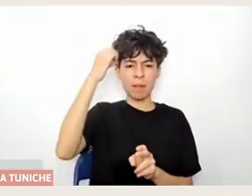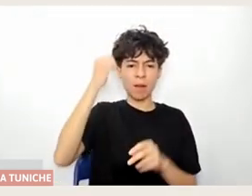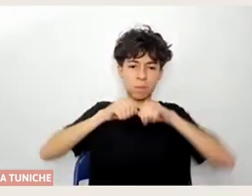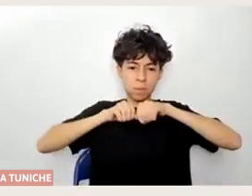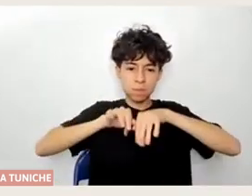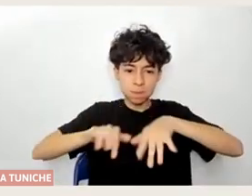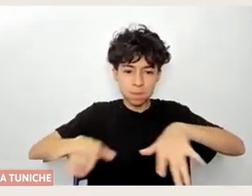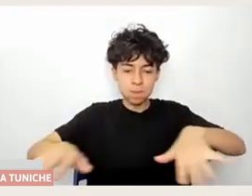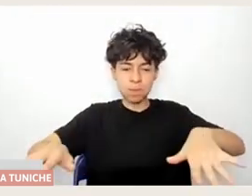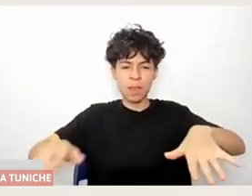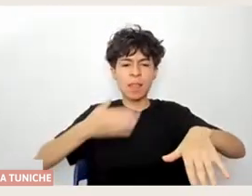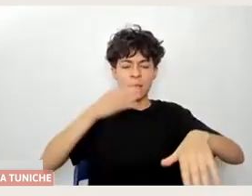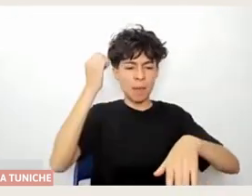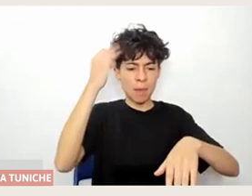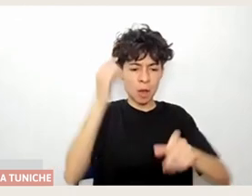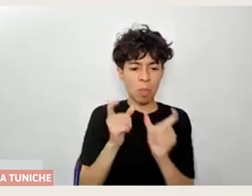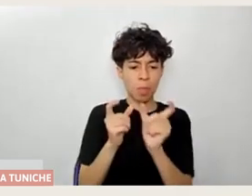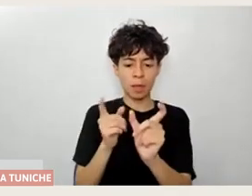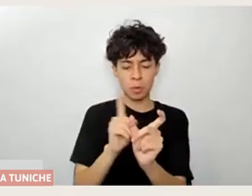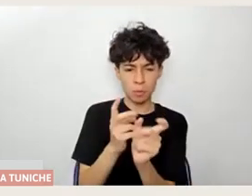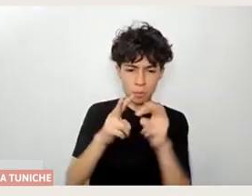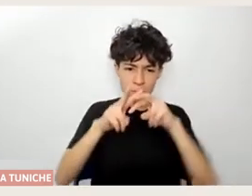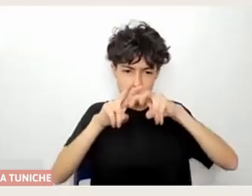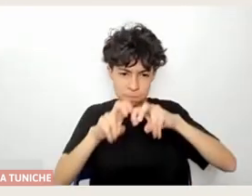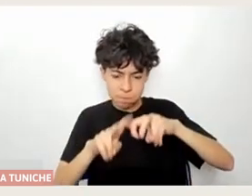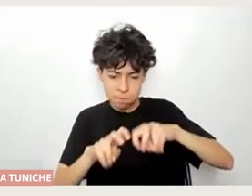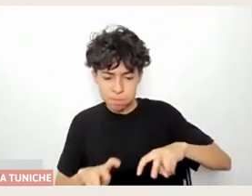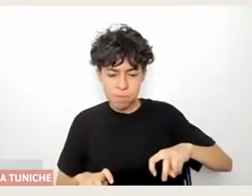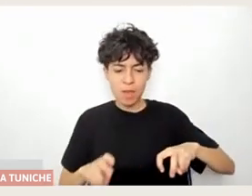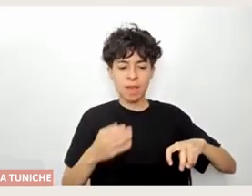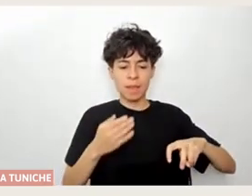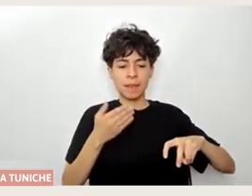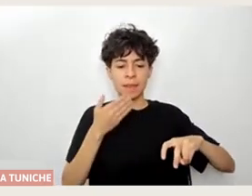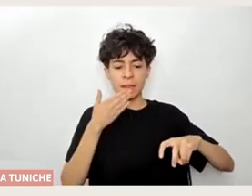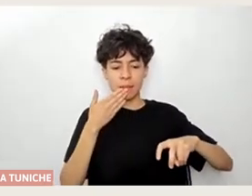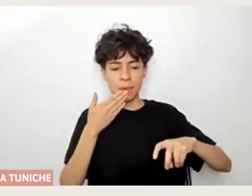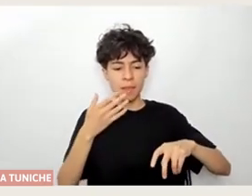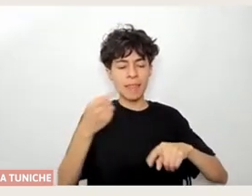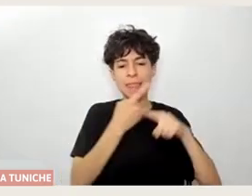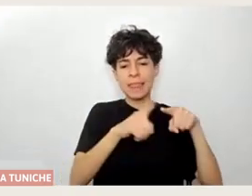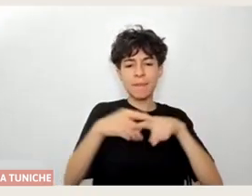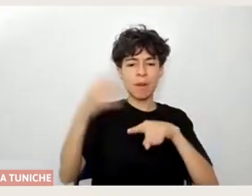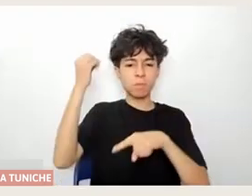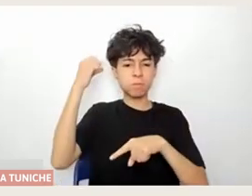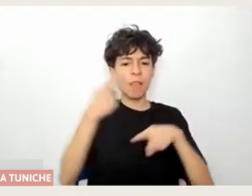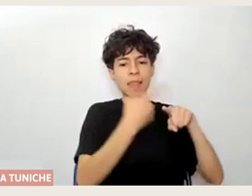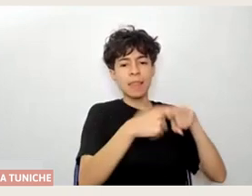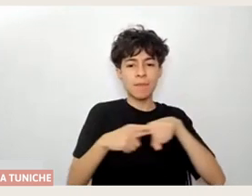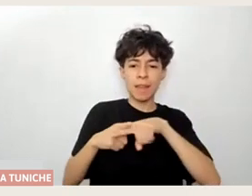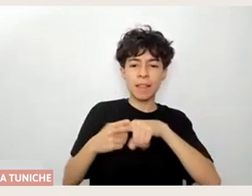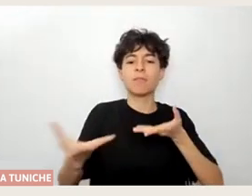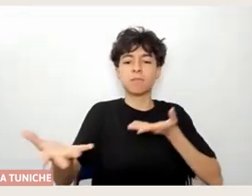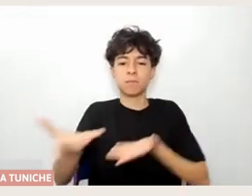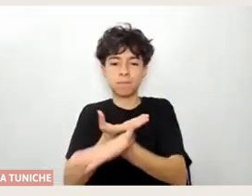desmenuzar el conocimiento poder compartir otros saberes yo me siento súper